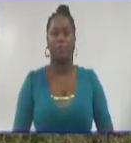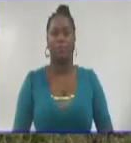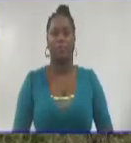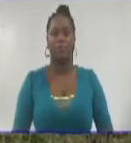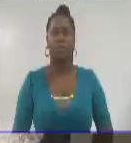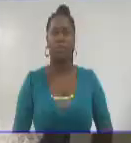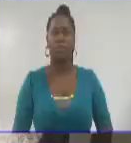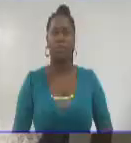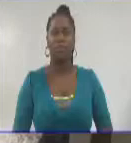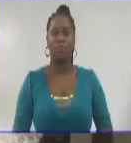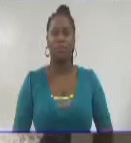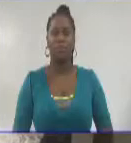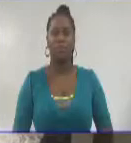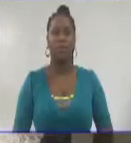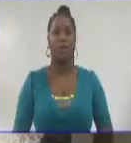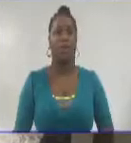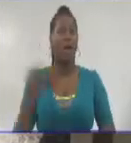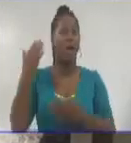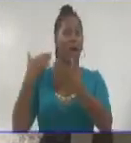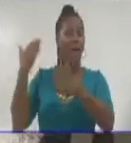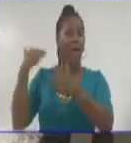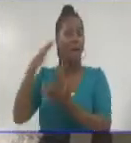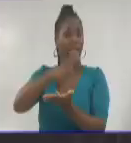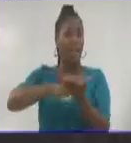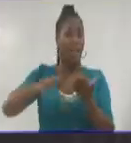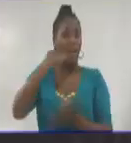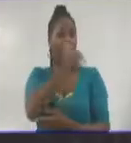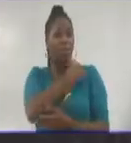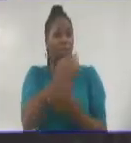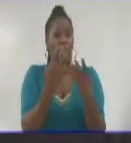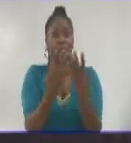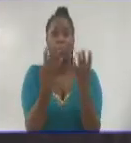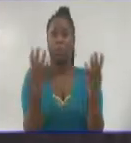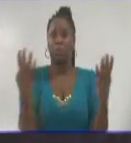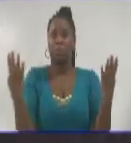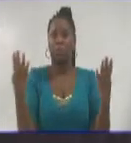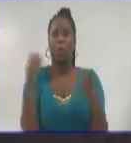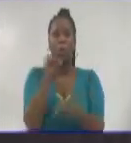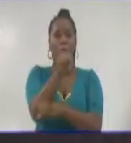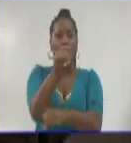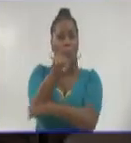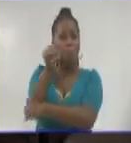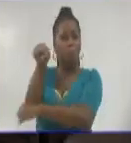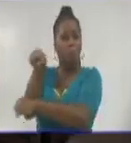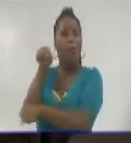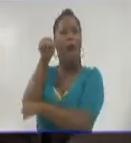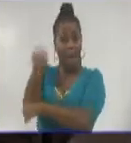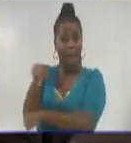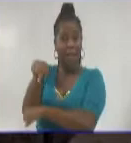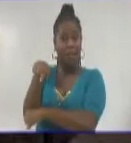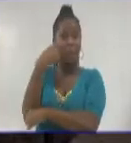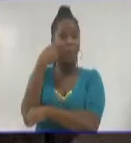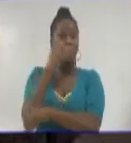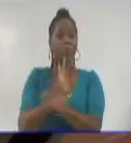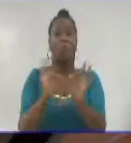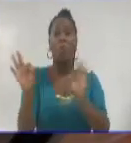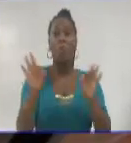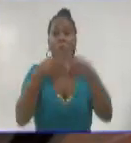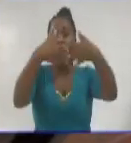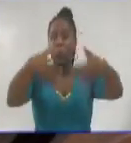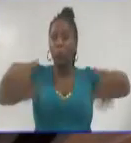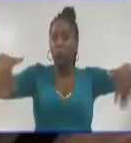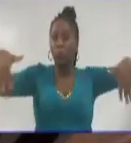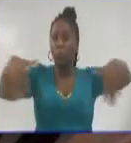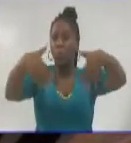Una ex fortaleza del sistema defensivo baracuense del siglo XVIII recoge más de 500 años de historia y repasa la vida